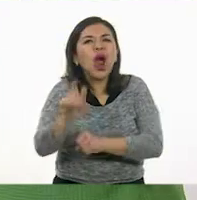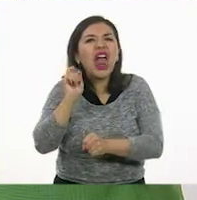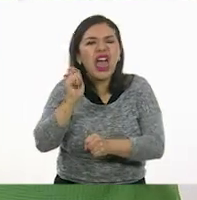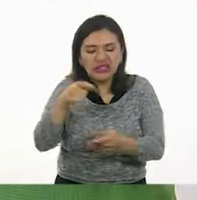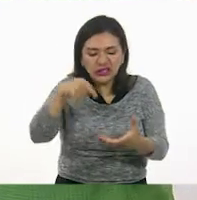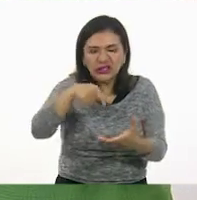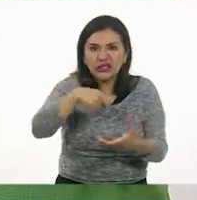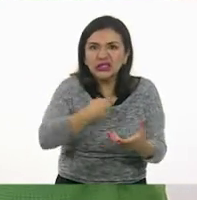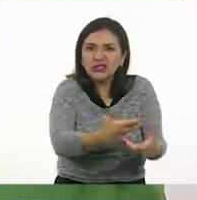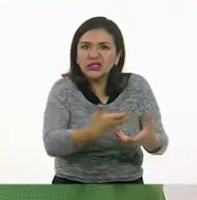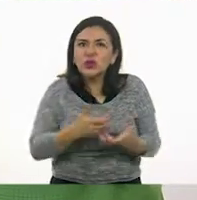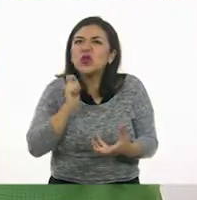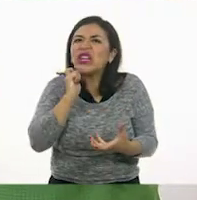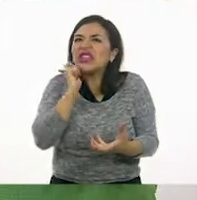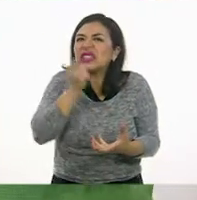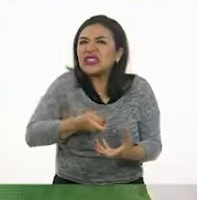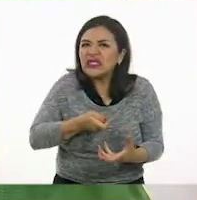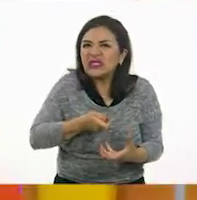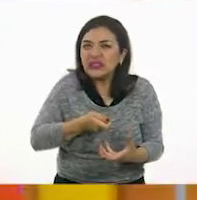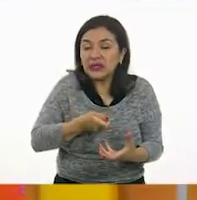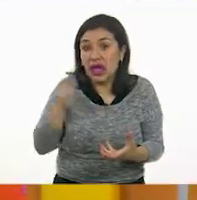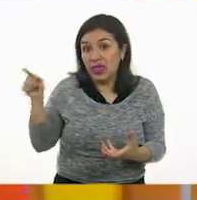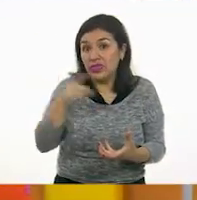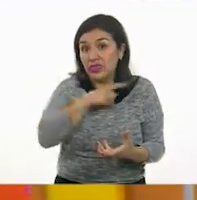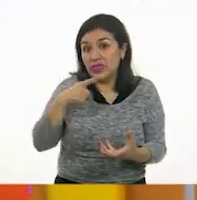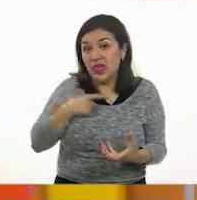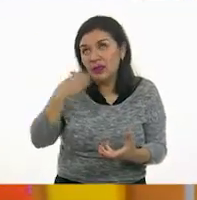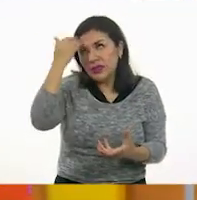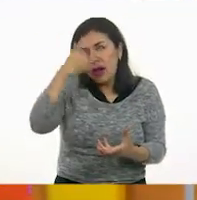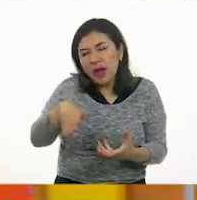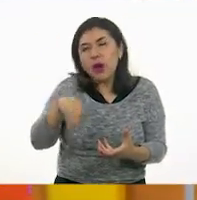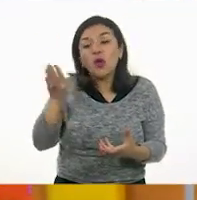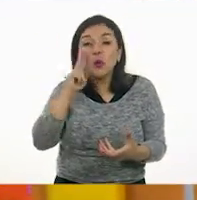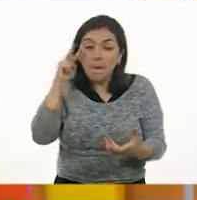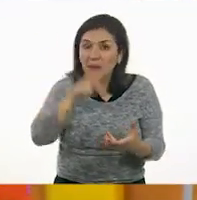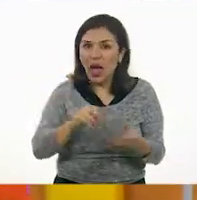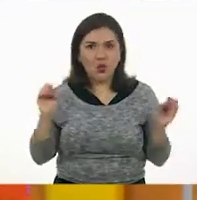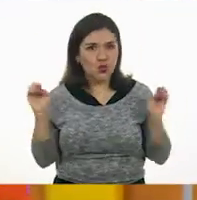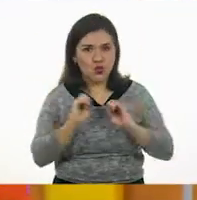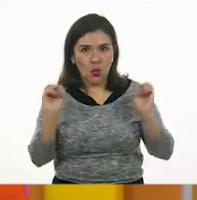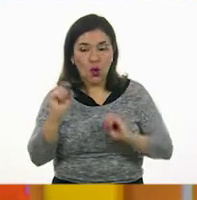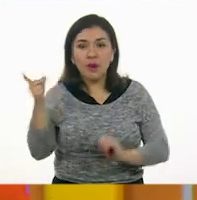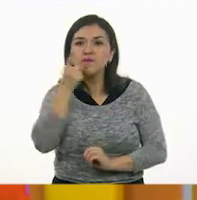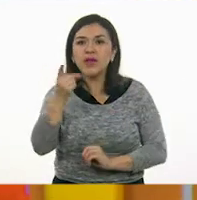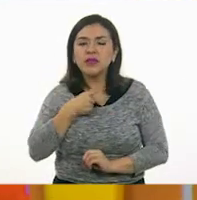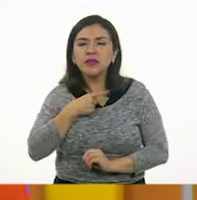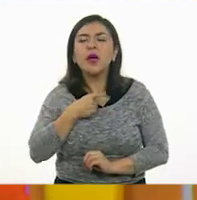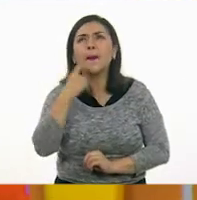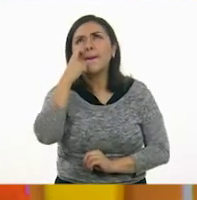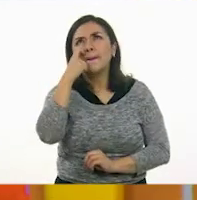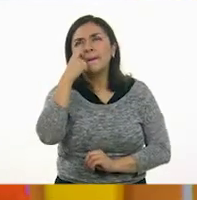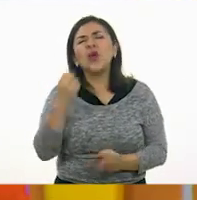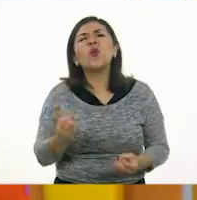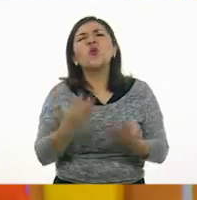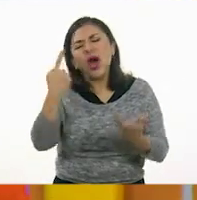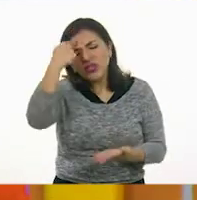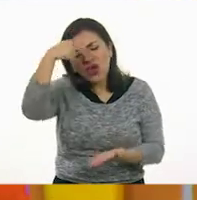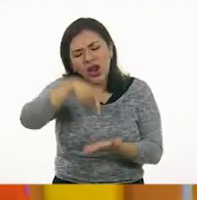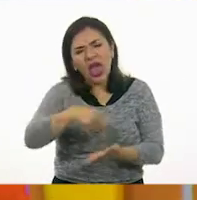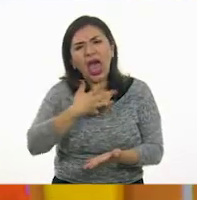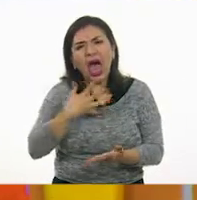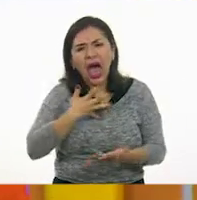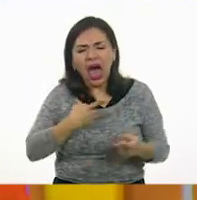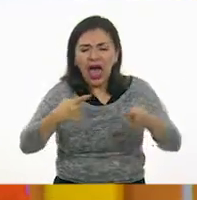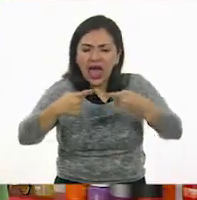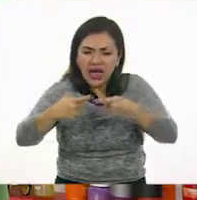estoy tomando, ¿sí? Él tiene que adivinar, pero no lo va a ver. Él me tiene que decir cuántas aristas cree que tenga,